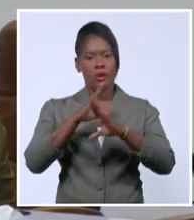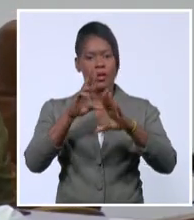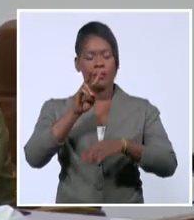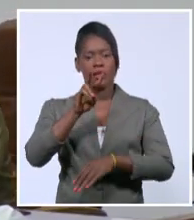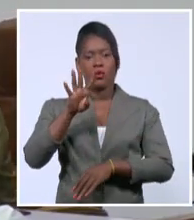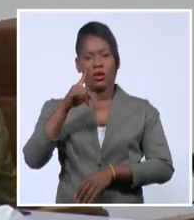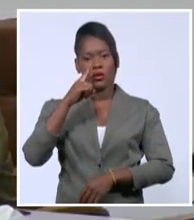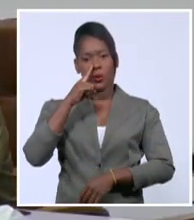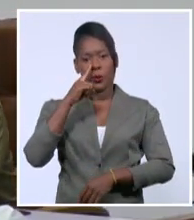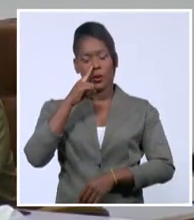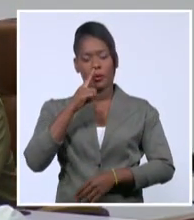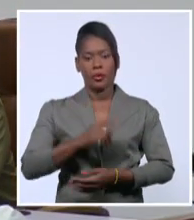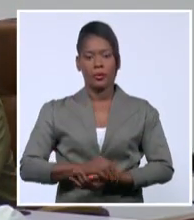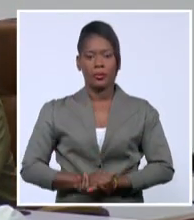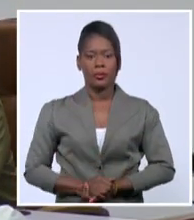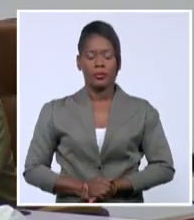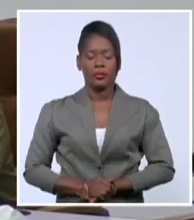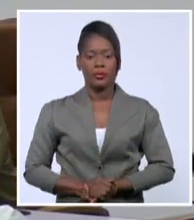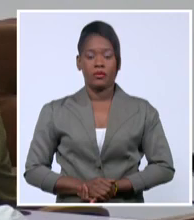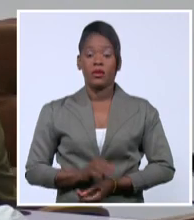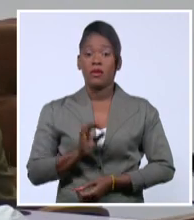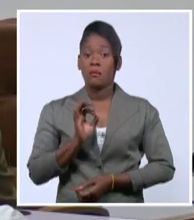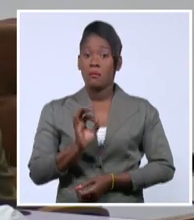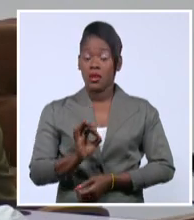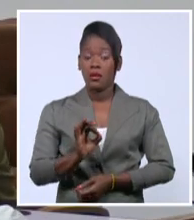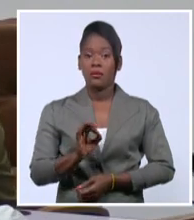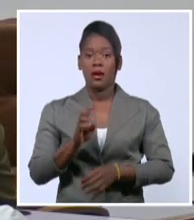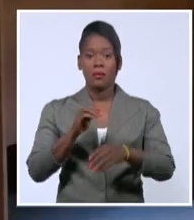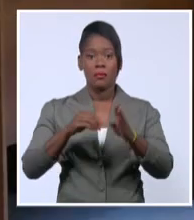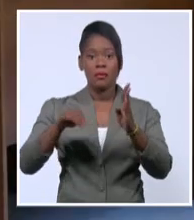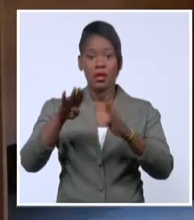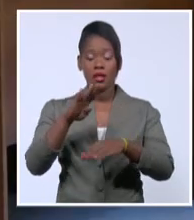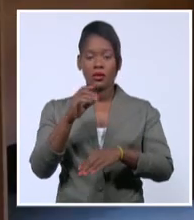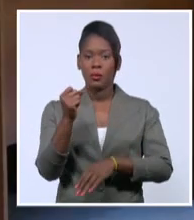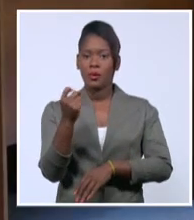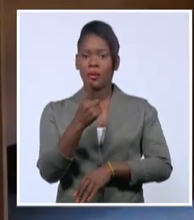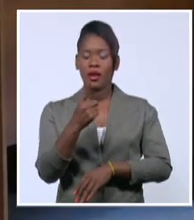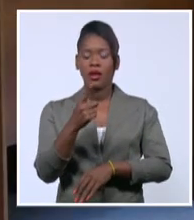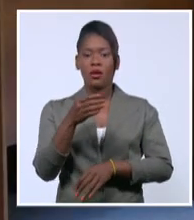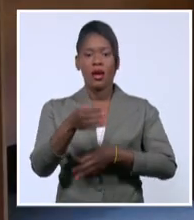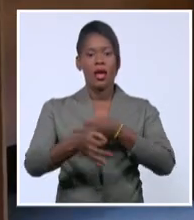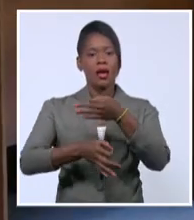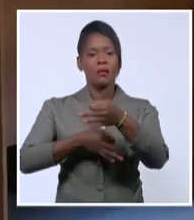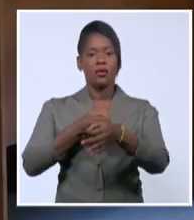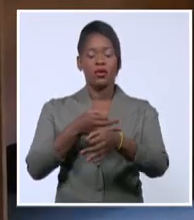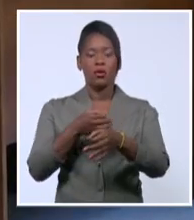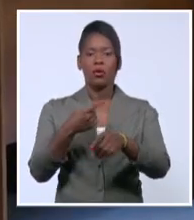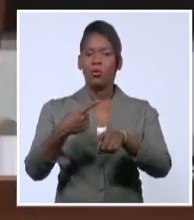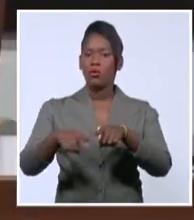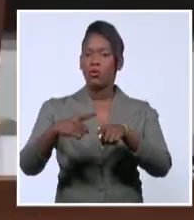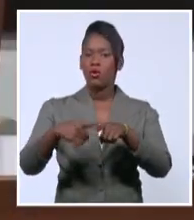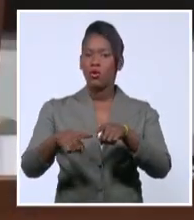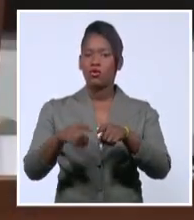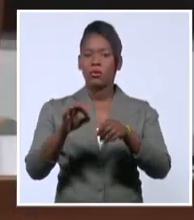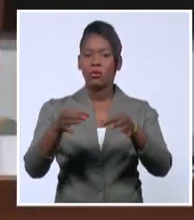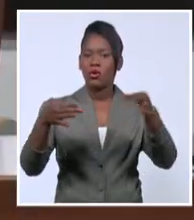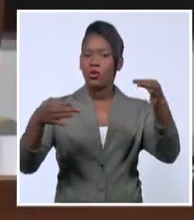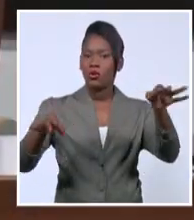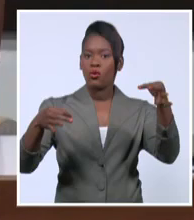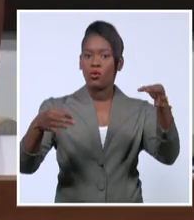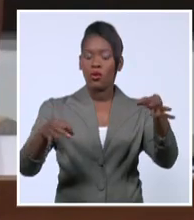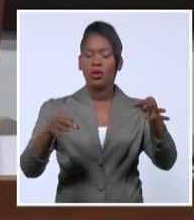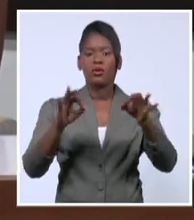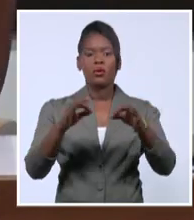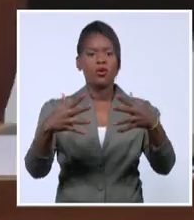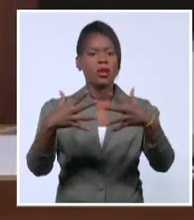de noviembre. En esta ocasión, el primer ministro Manuel Marrero Cruz presentó varios documentos relacionados con la vida económica y social